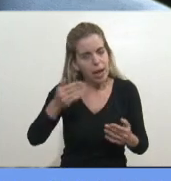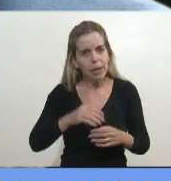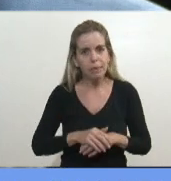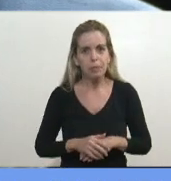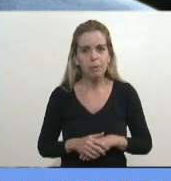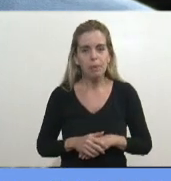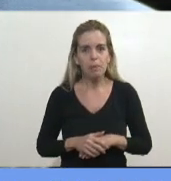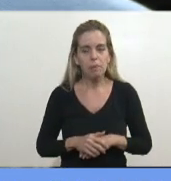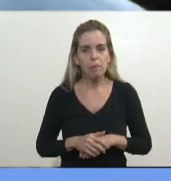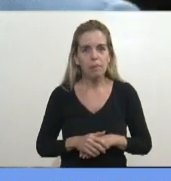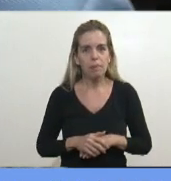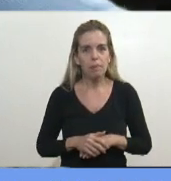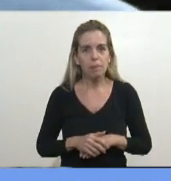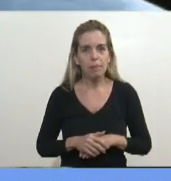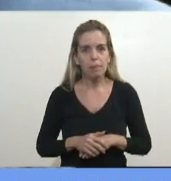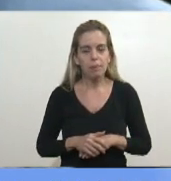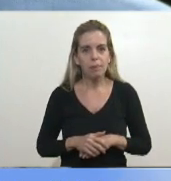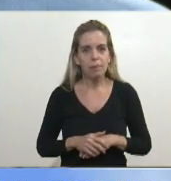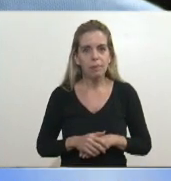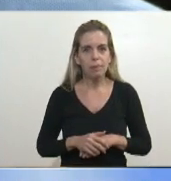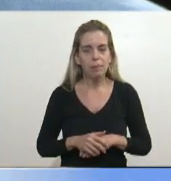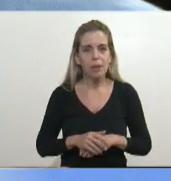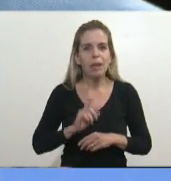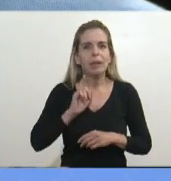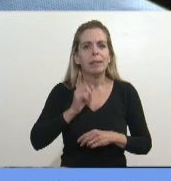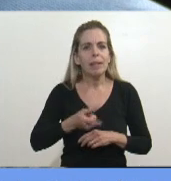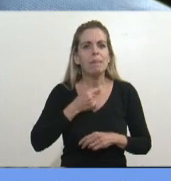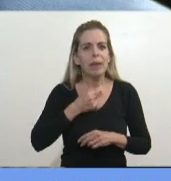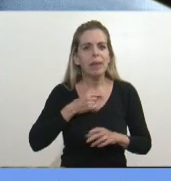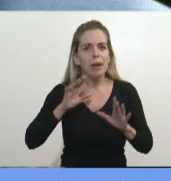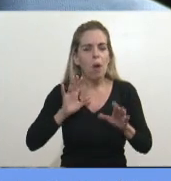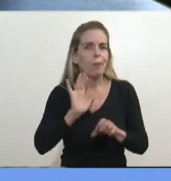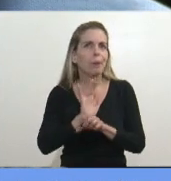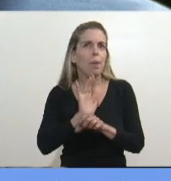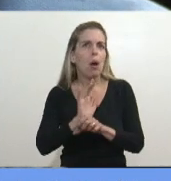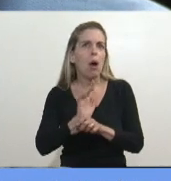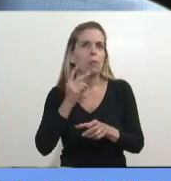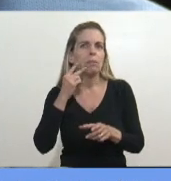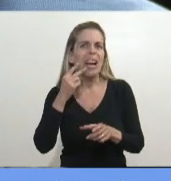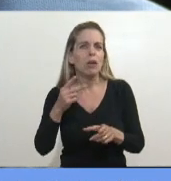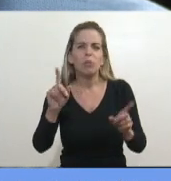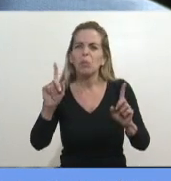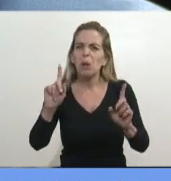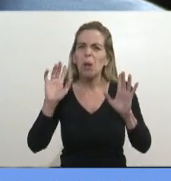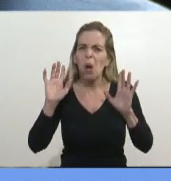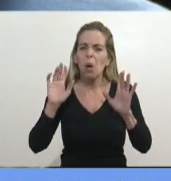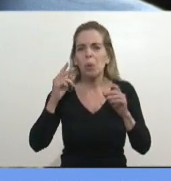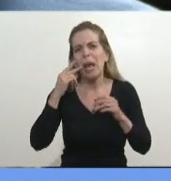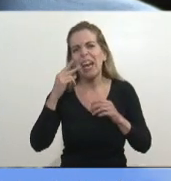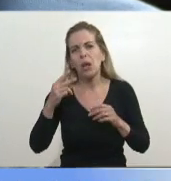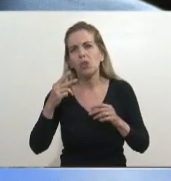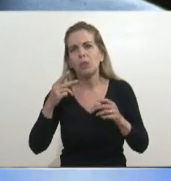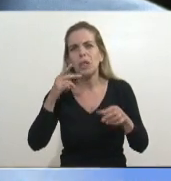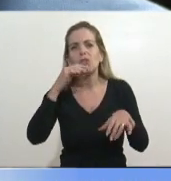Y también quiero, no diría mi reconocimiento, porque al grupo médico,